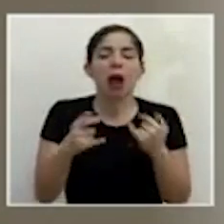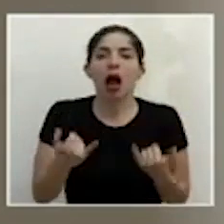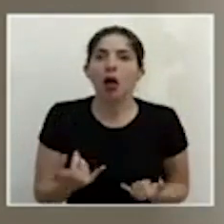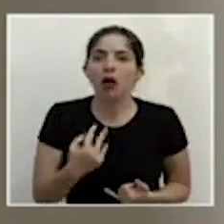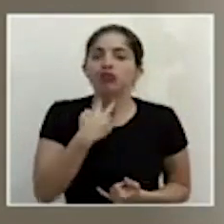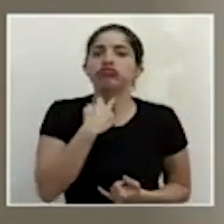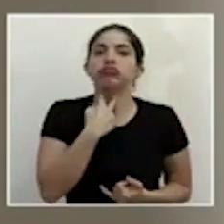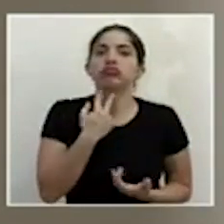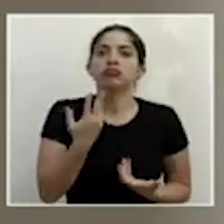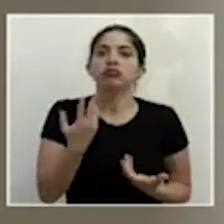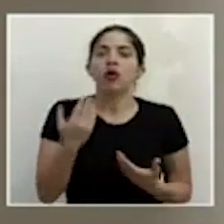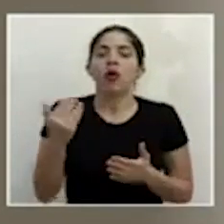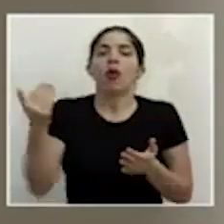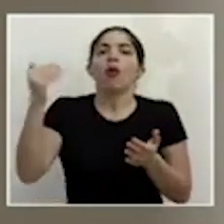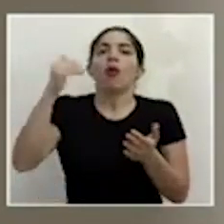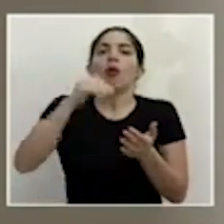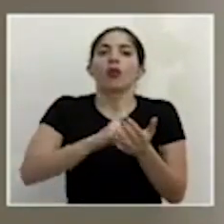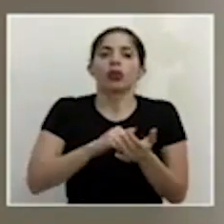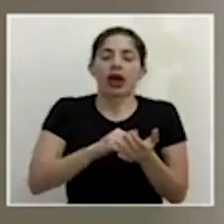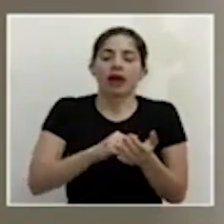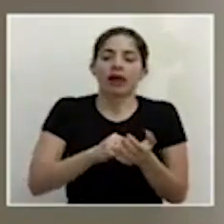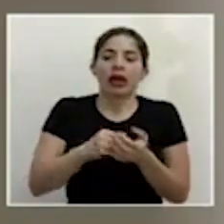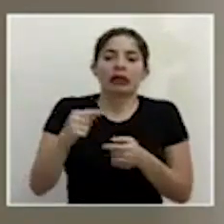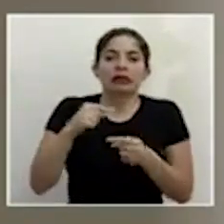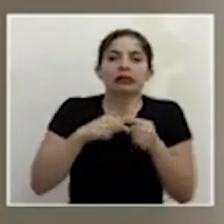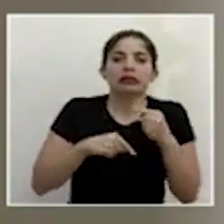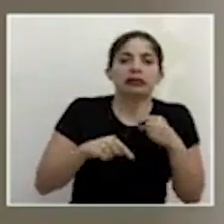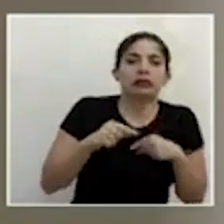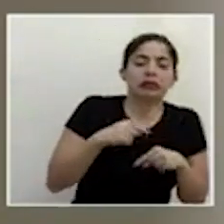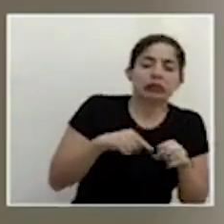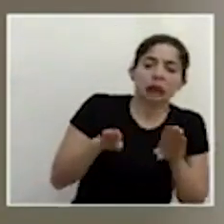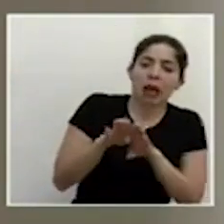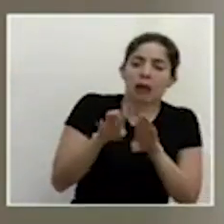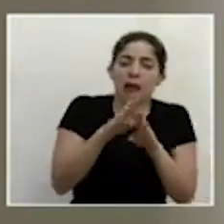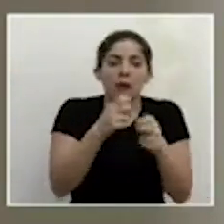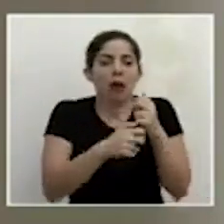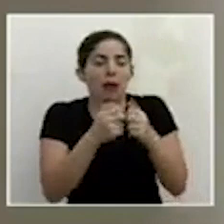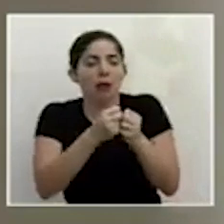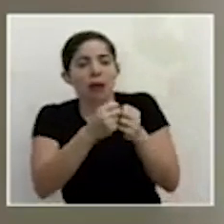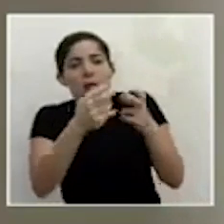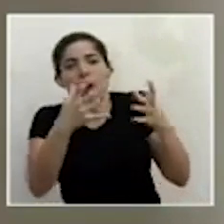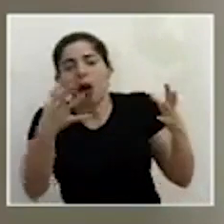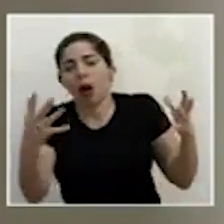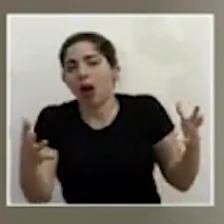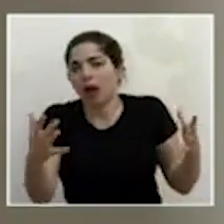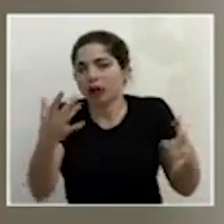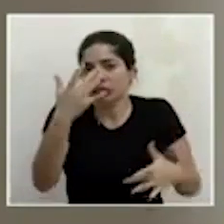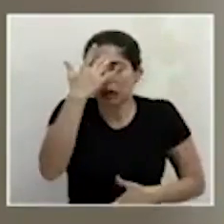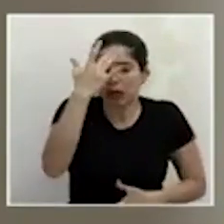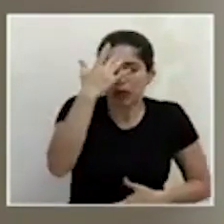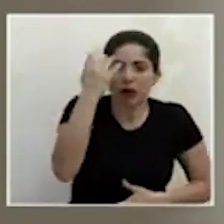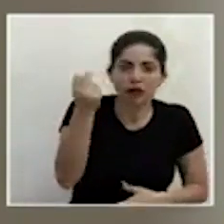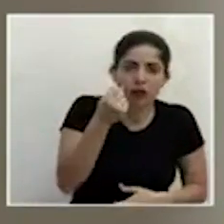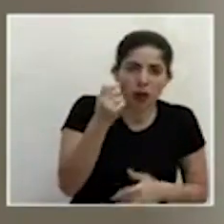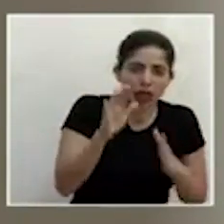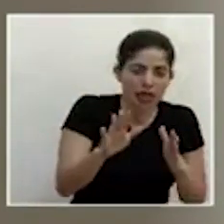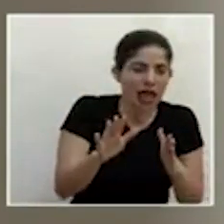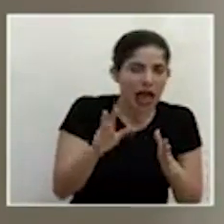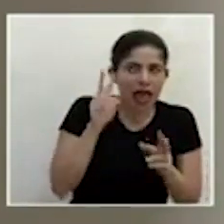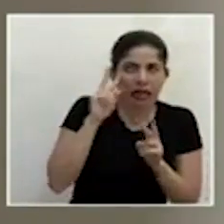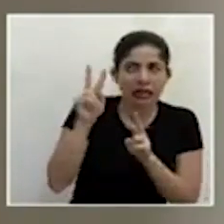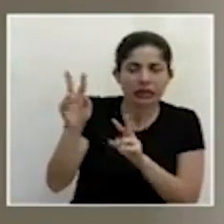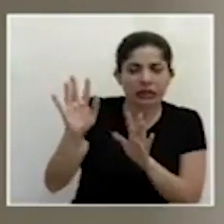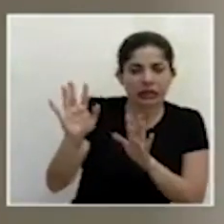están volviendo a devolverse con problemas de casos mucho más intensivos entonces desde esa